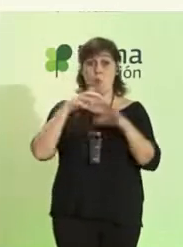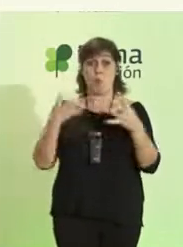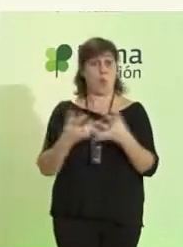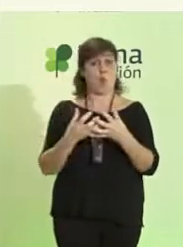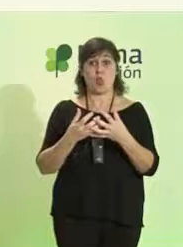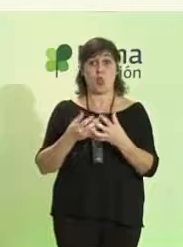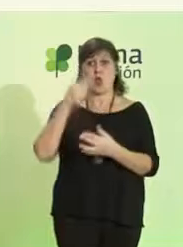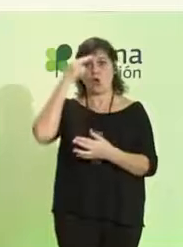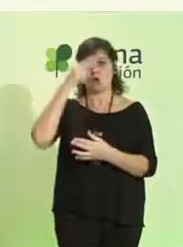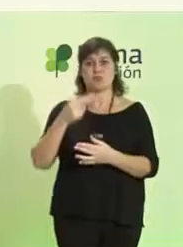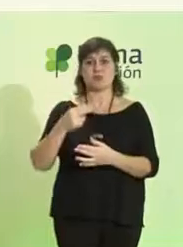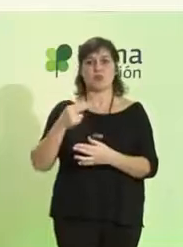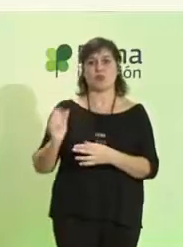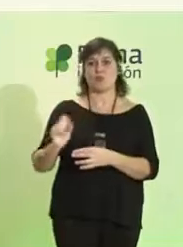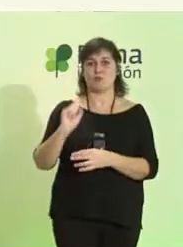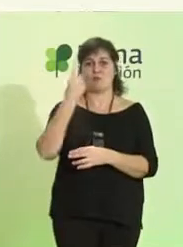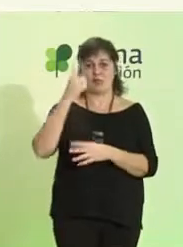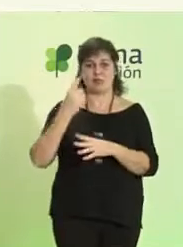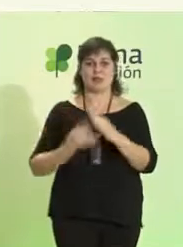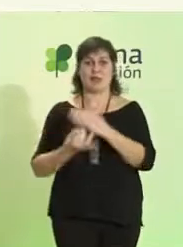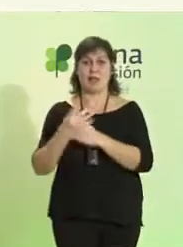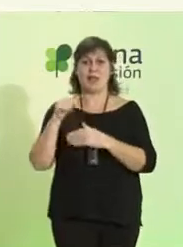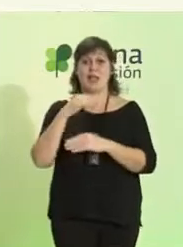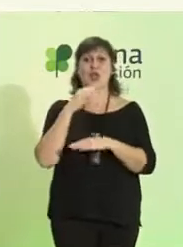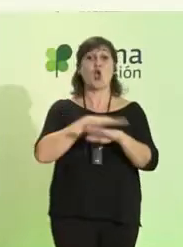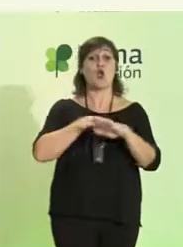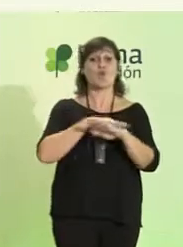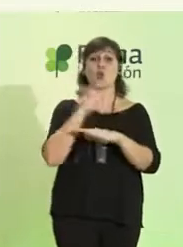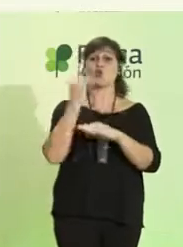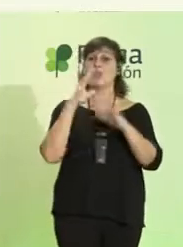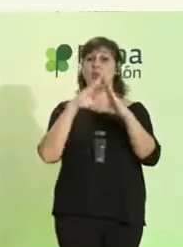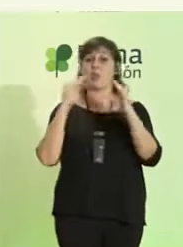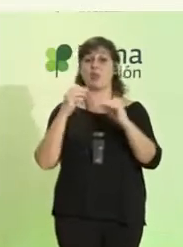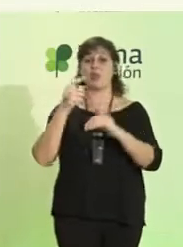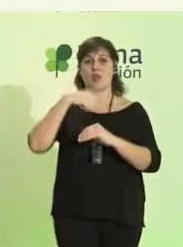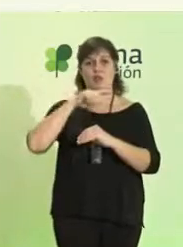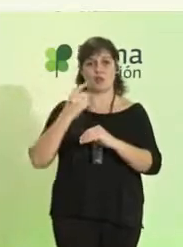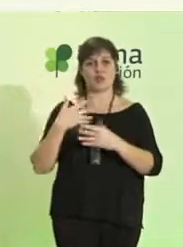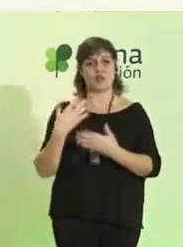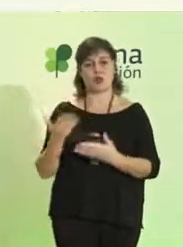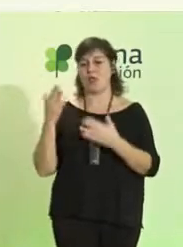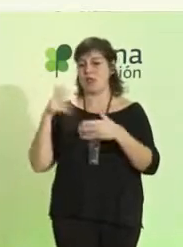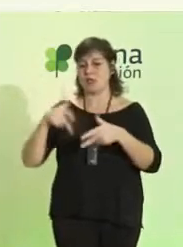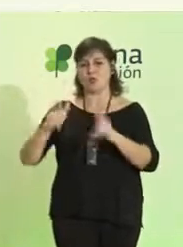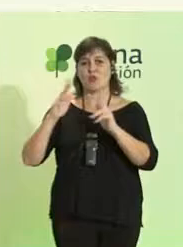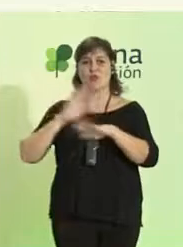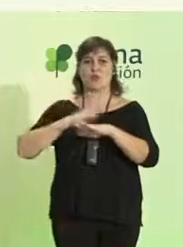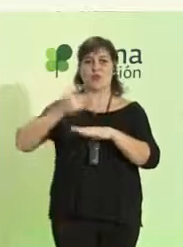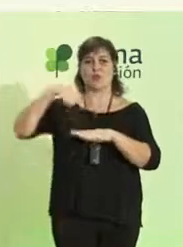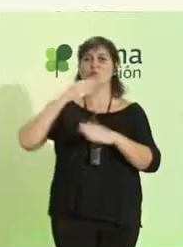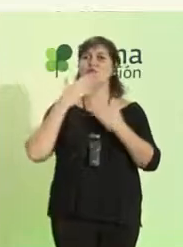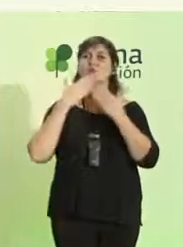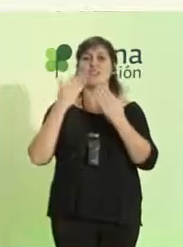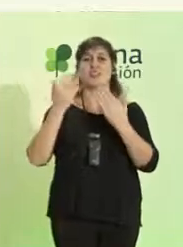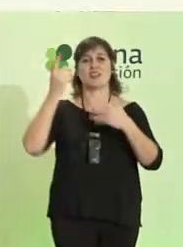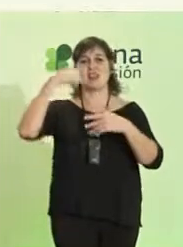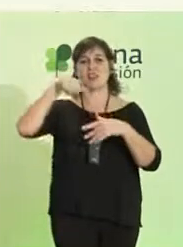respetuoso. El Gobierno de la Junta de Andalucía lo tendréis siempre a vuestra entera disposición. Muchísimas gracias a todos.